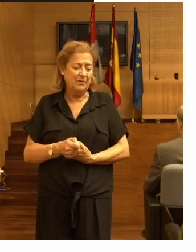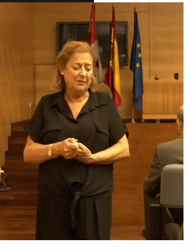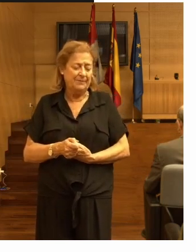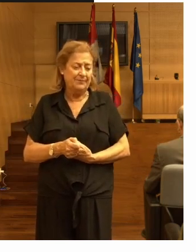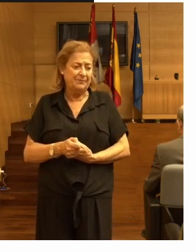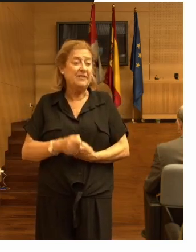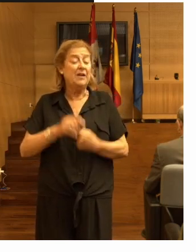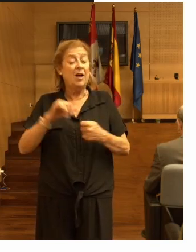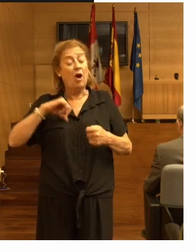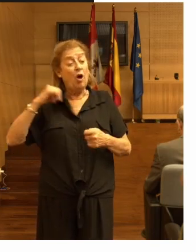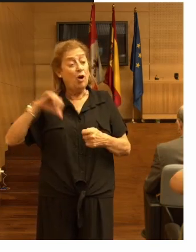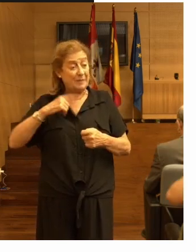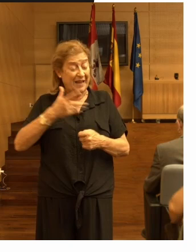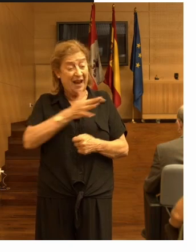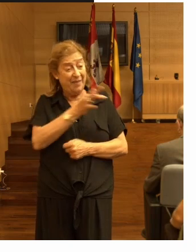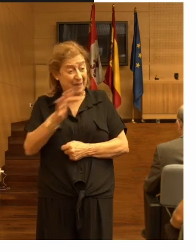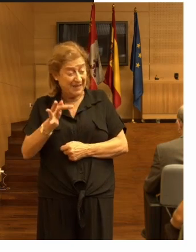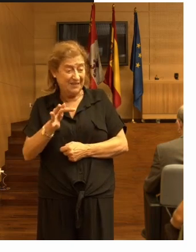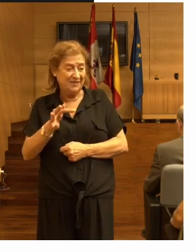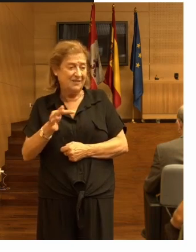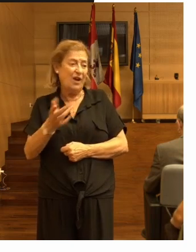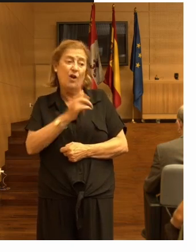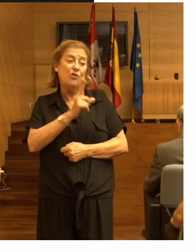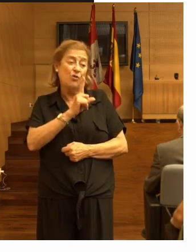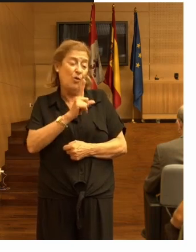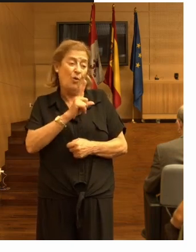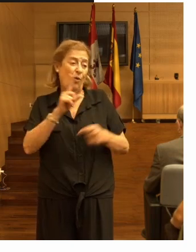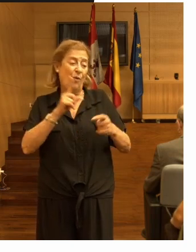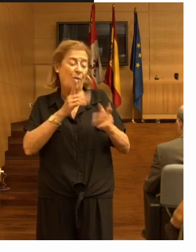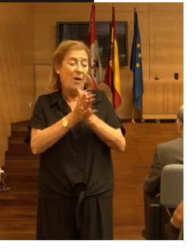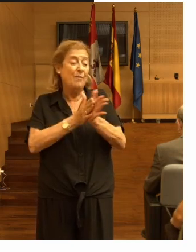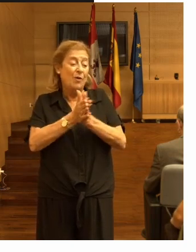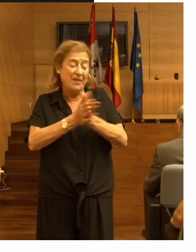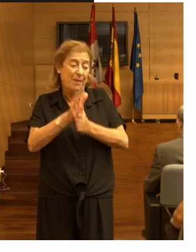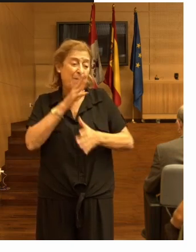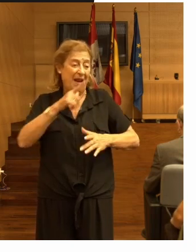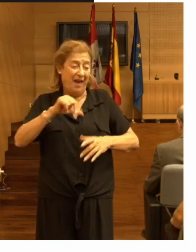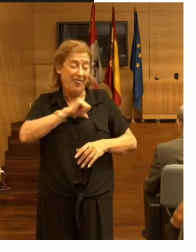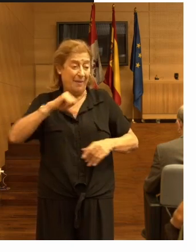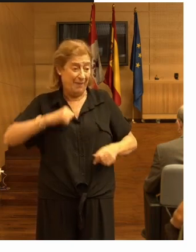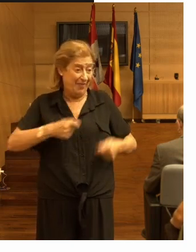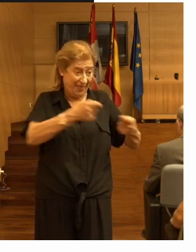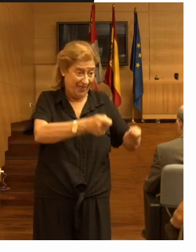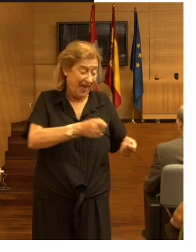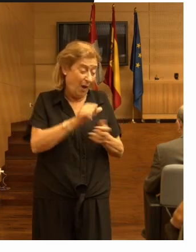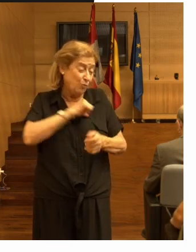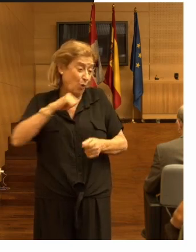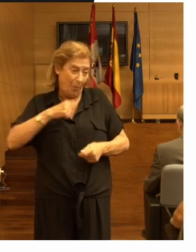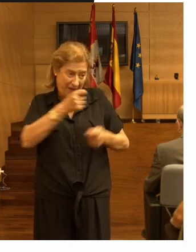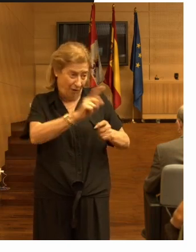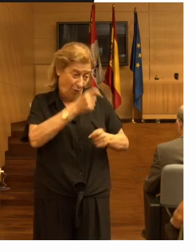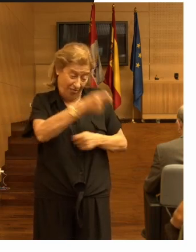en el hospital además no se les promueve la independencia y la autonomía